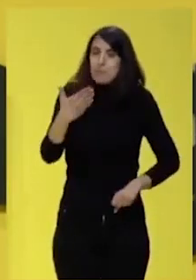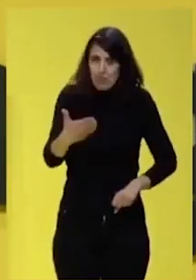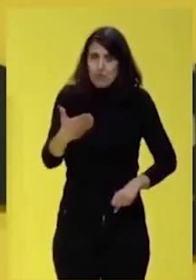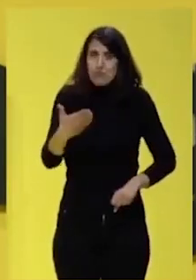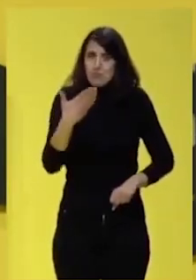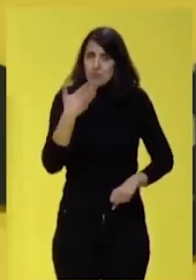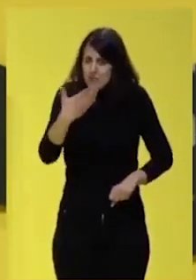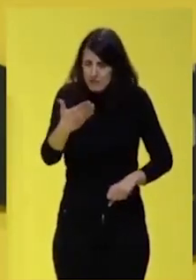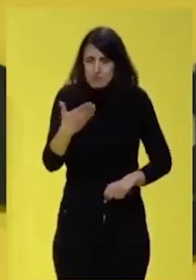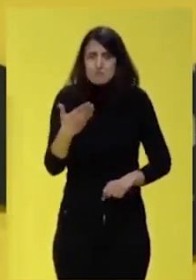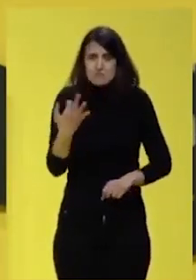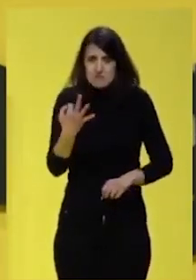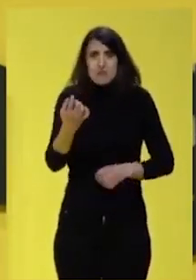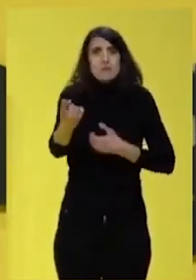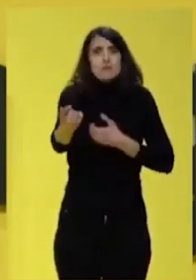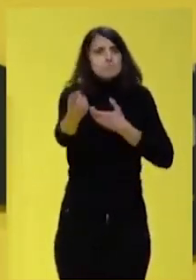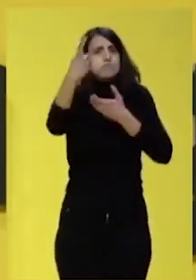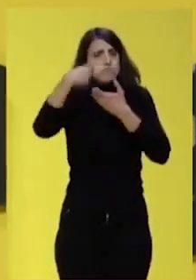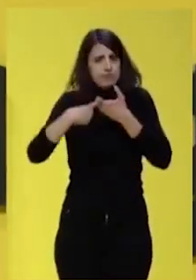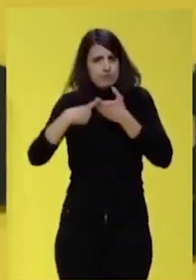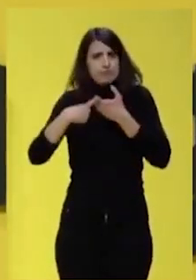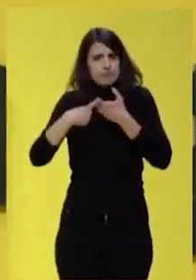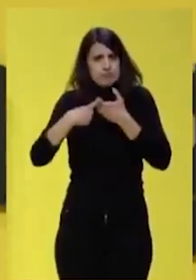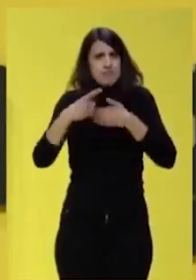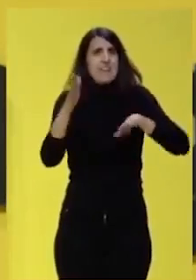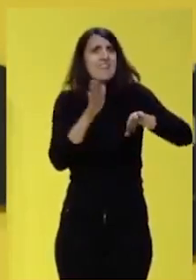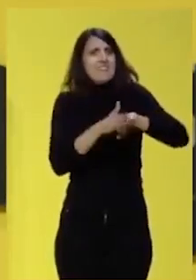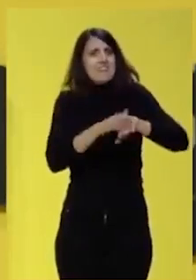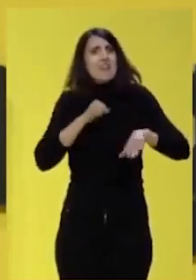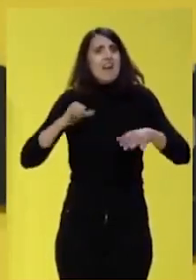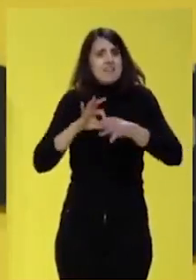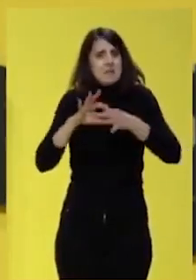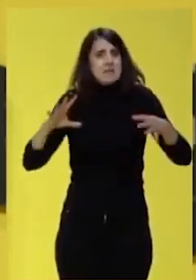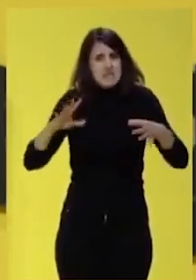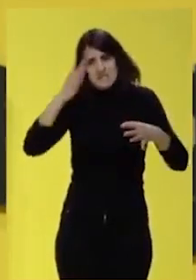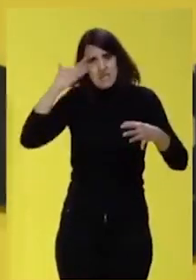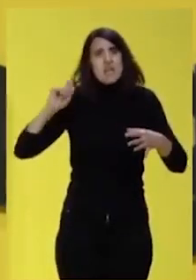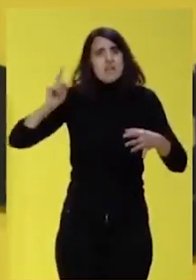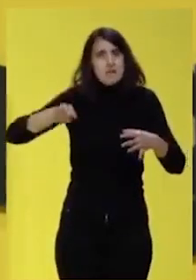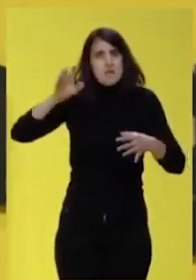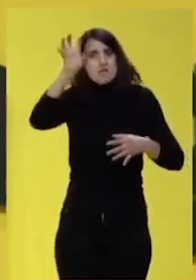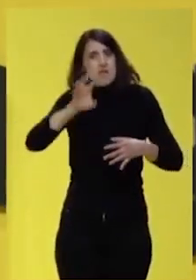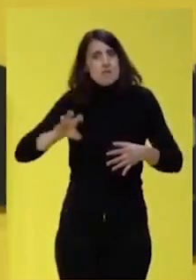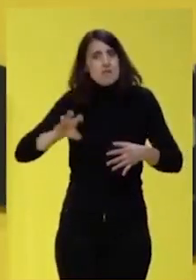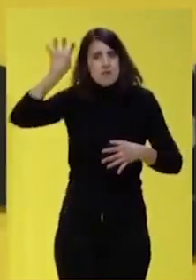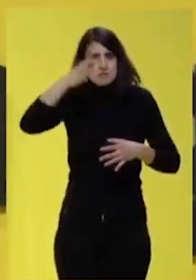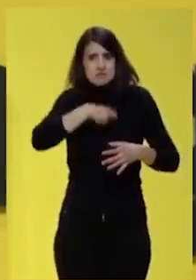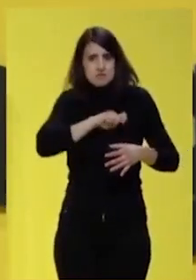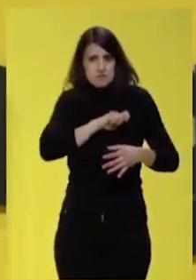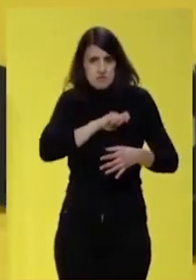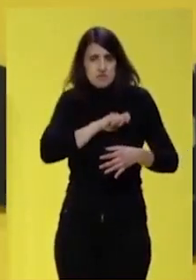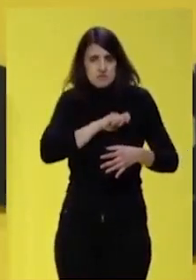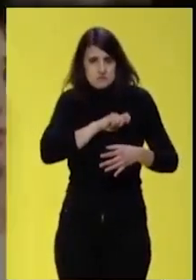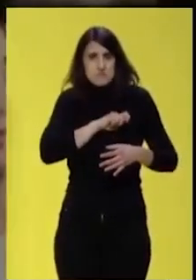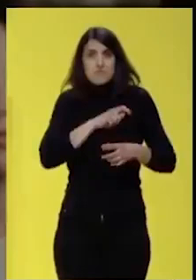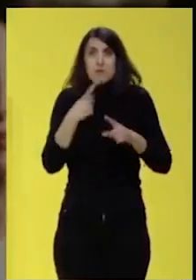justa reciprocidad que os suméis a los esfuerzos de las izquierdas independentistas y soberanistas de las naciones del Estado, porque no hay